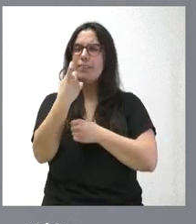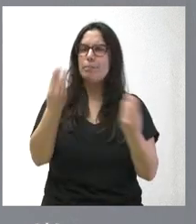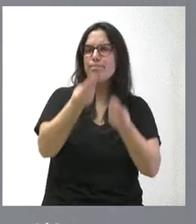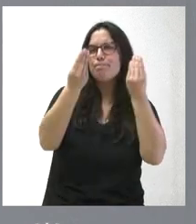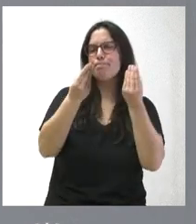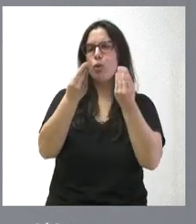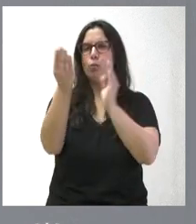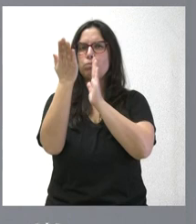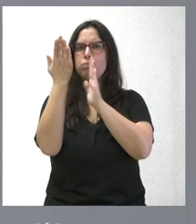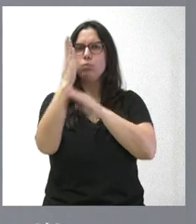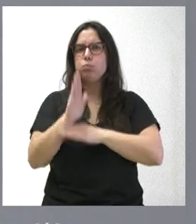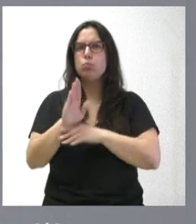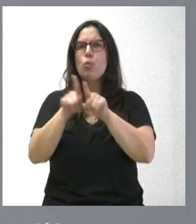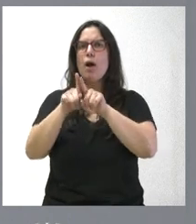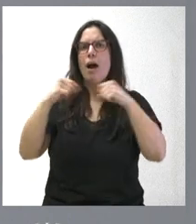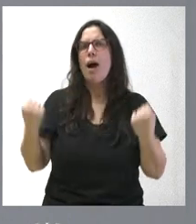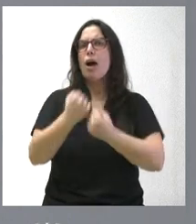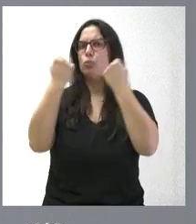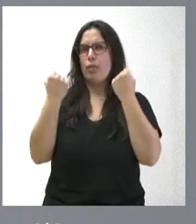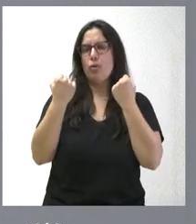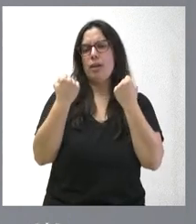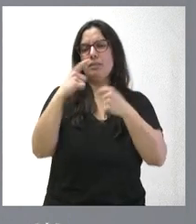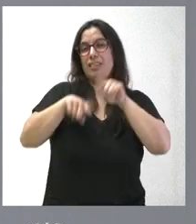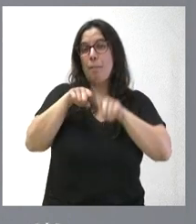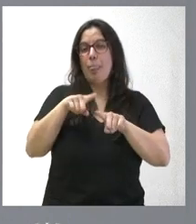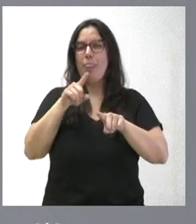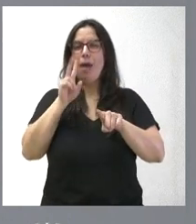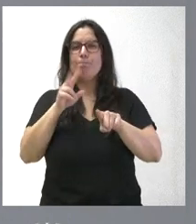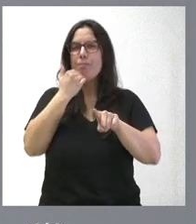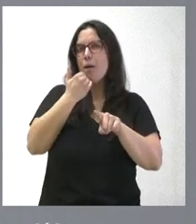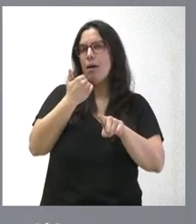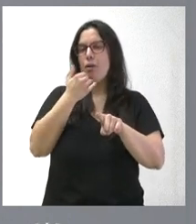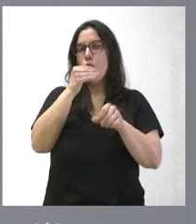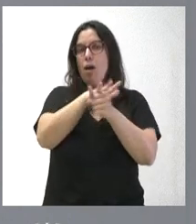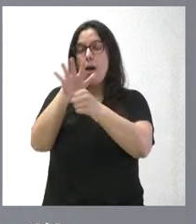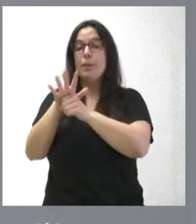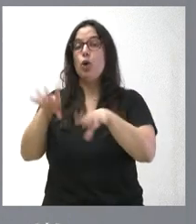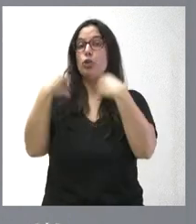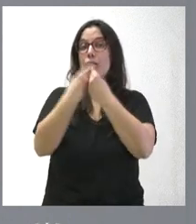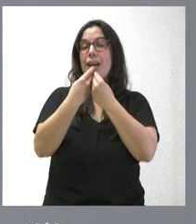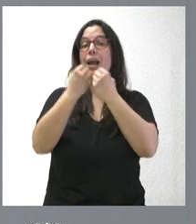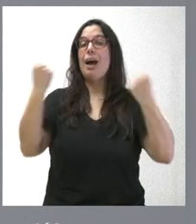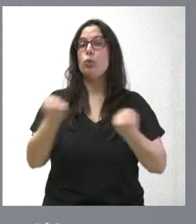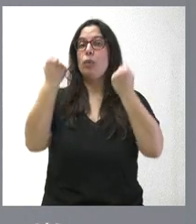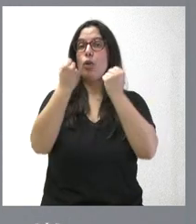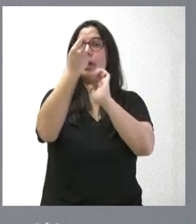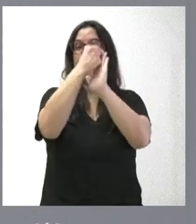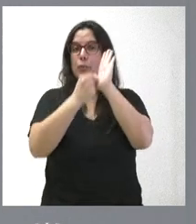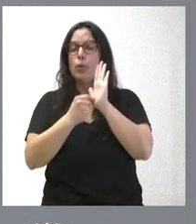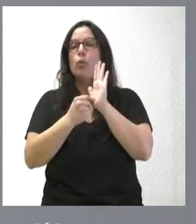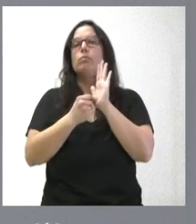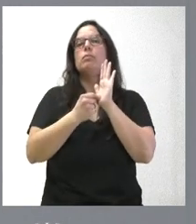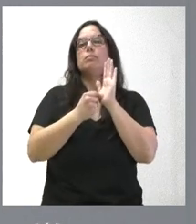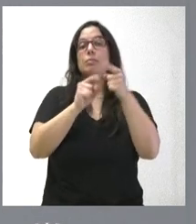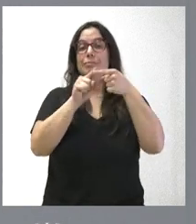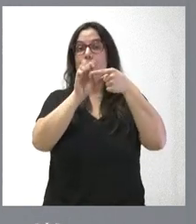o proponer actuaciones en cada uno de estos ámbitos. Incluye 40 actuaciones, tanto de evaluación